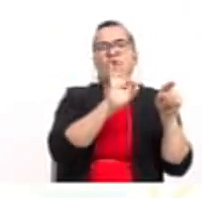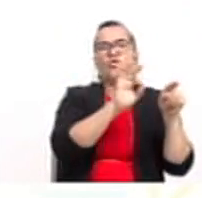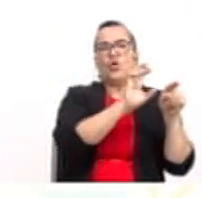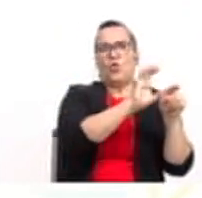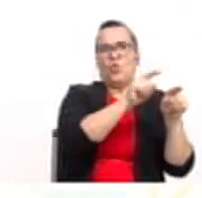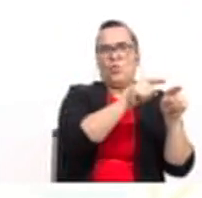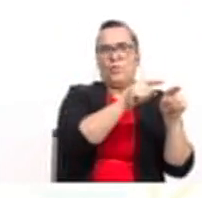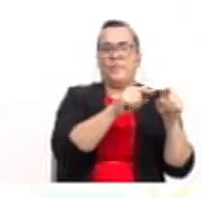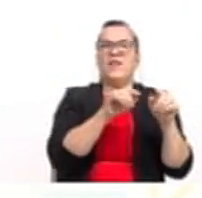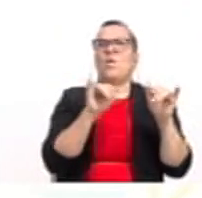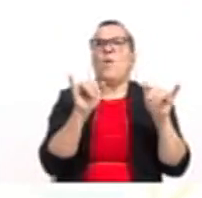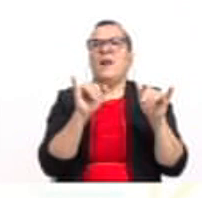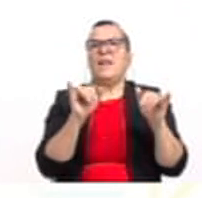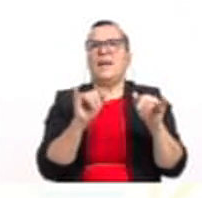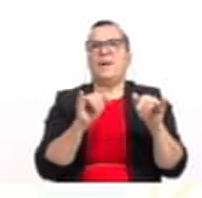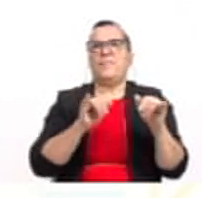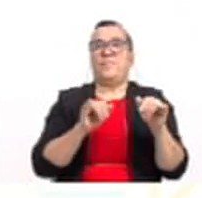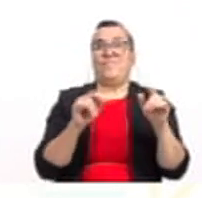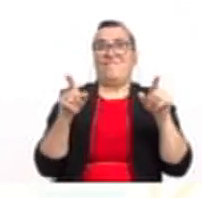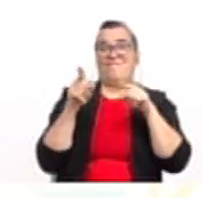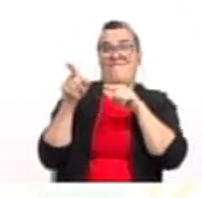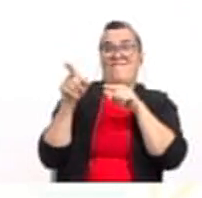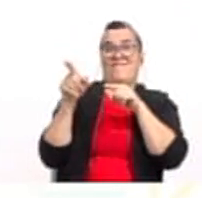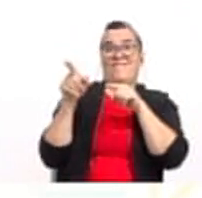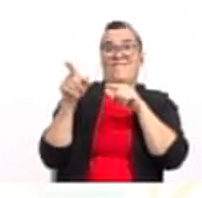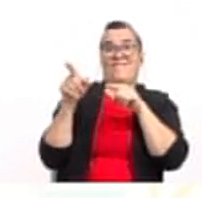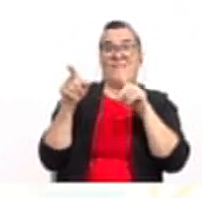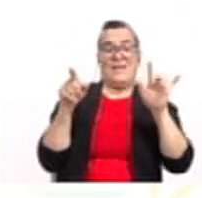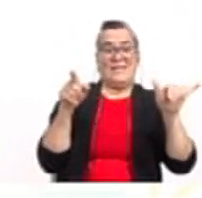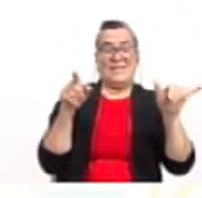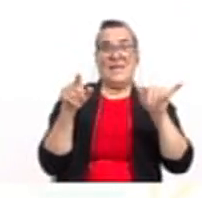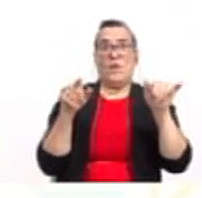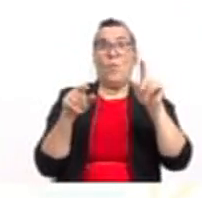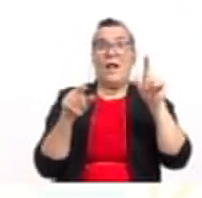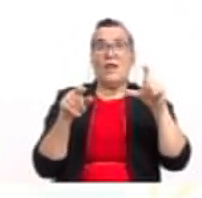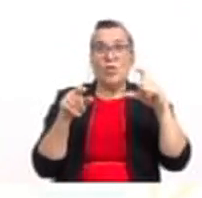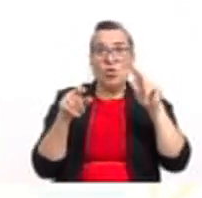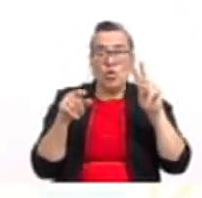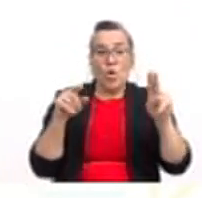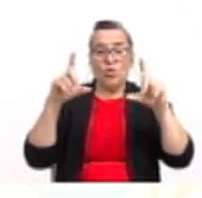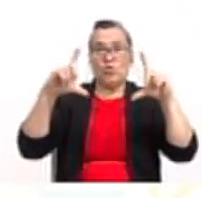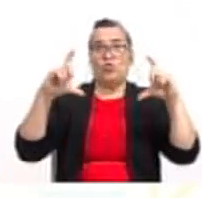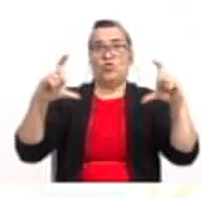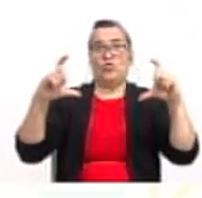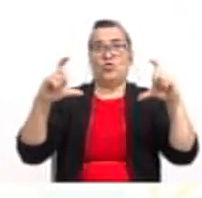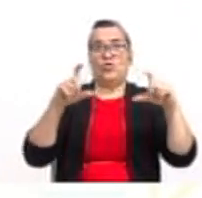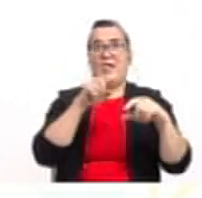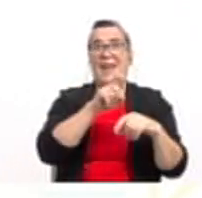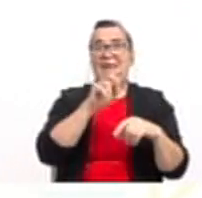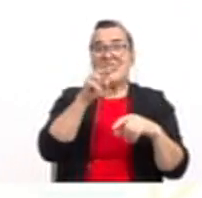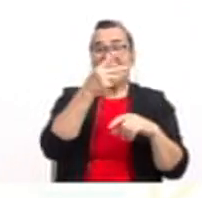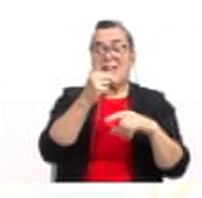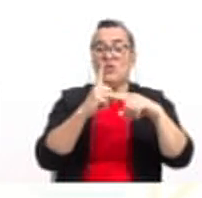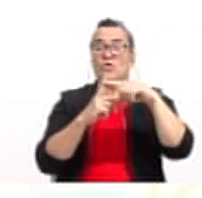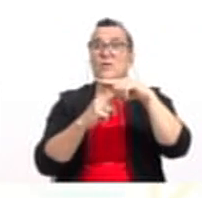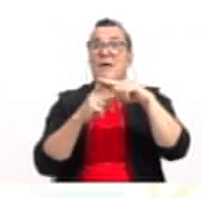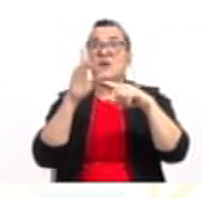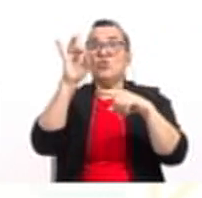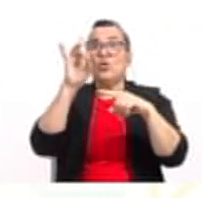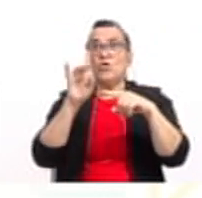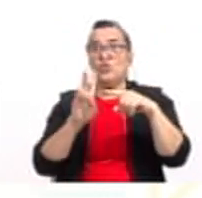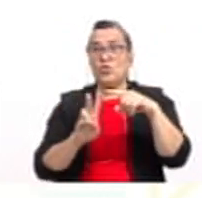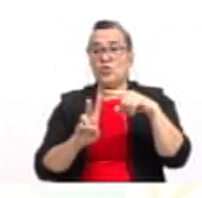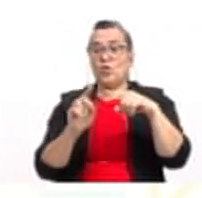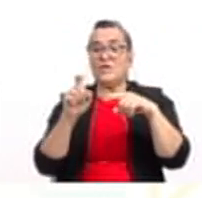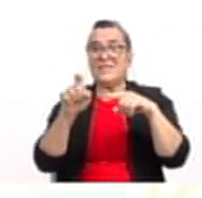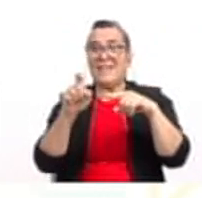2 por x al cuadrado más 8 sobre 2 más x, perdón, más 11. ¿Ok?